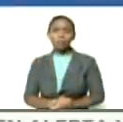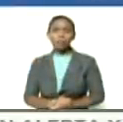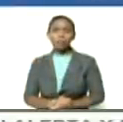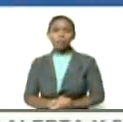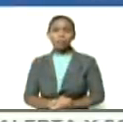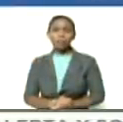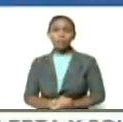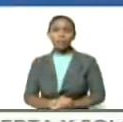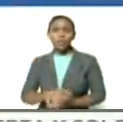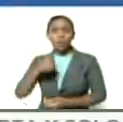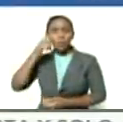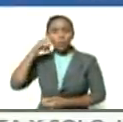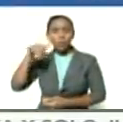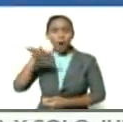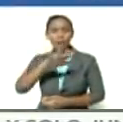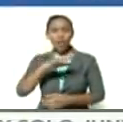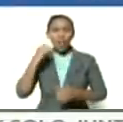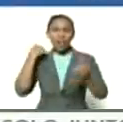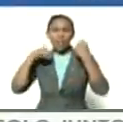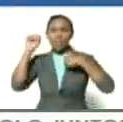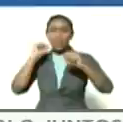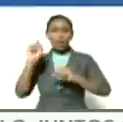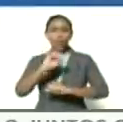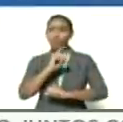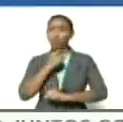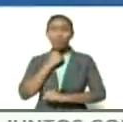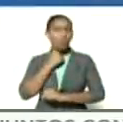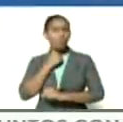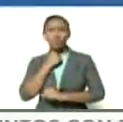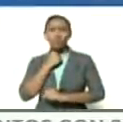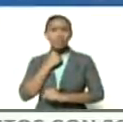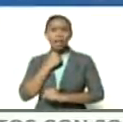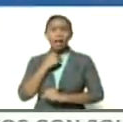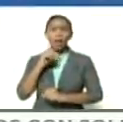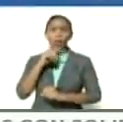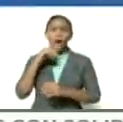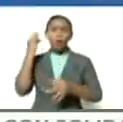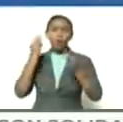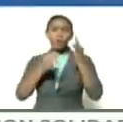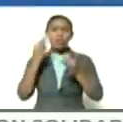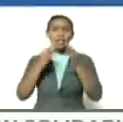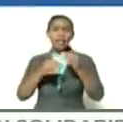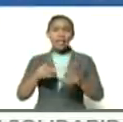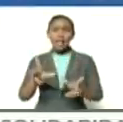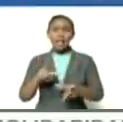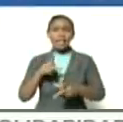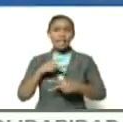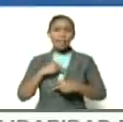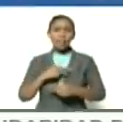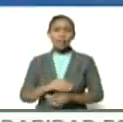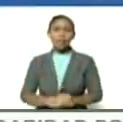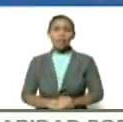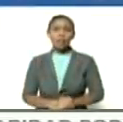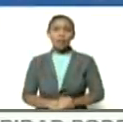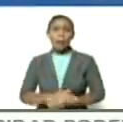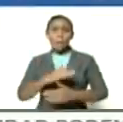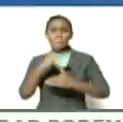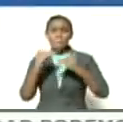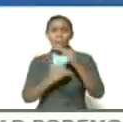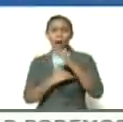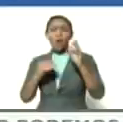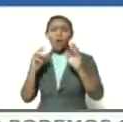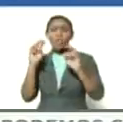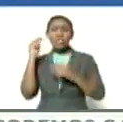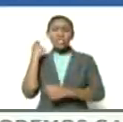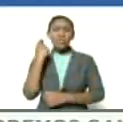un pueblo rebelde que no le gusta las injusticias ni las acepta bajo ningún aspecto